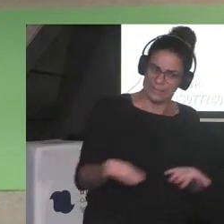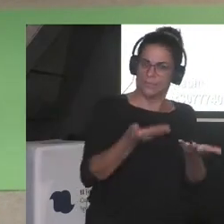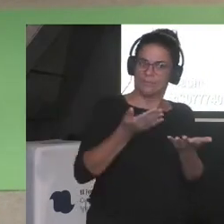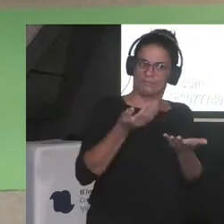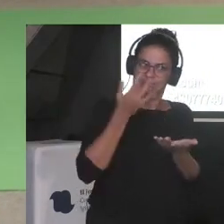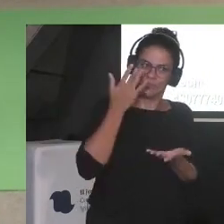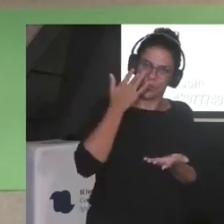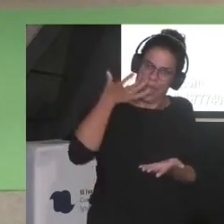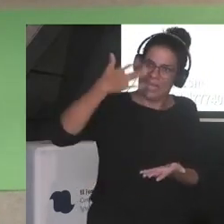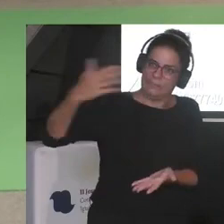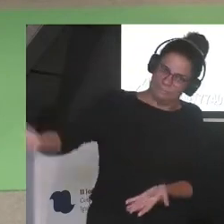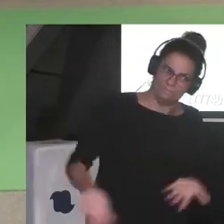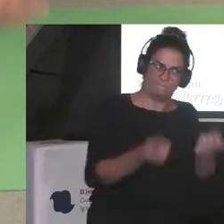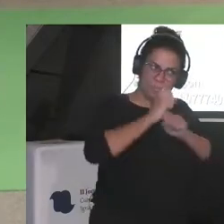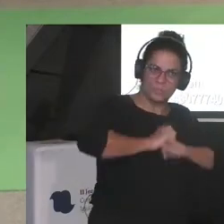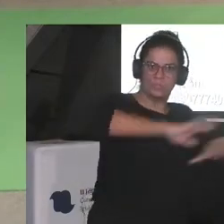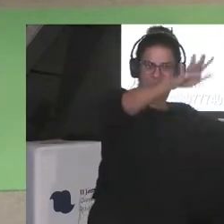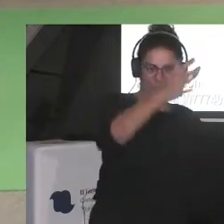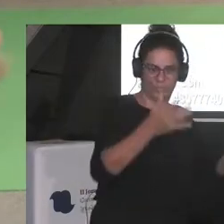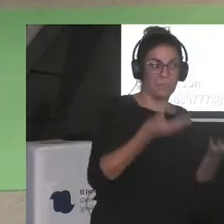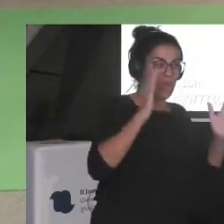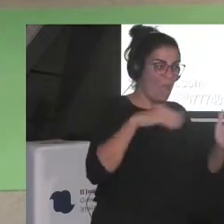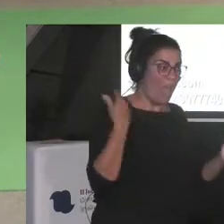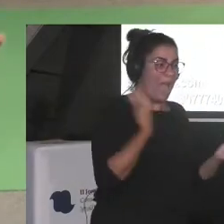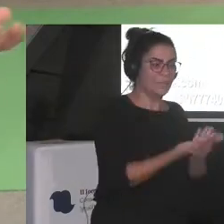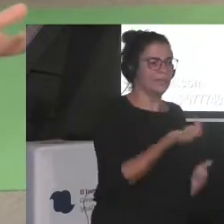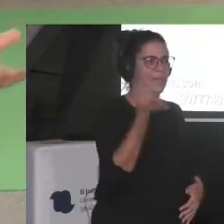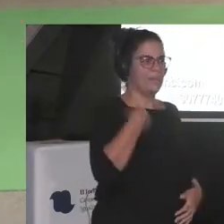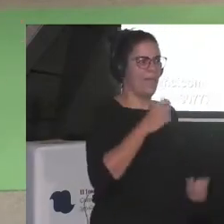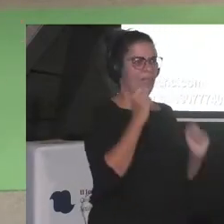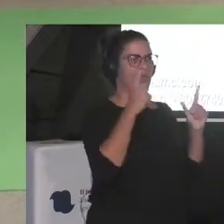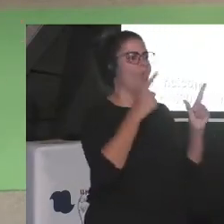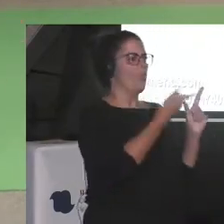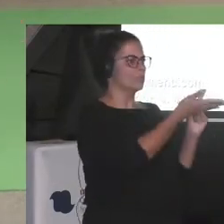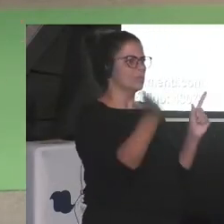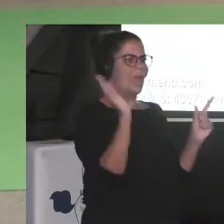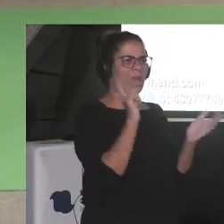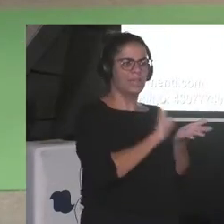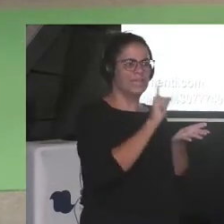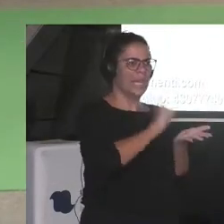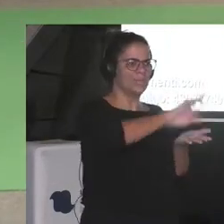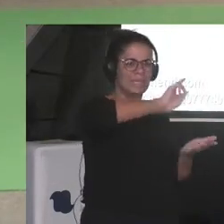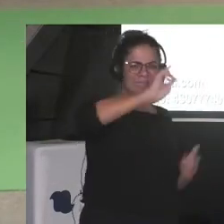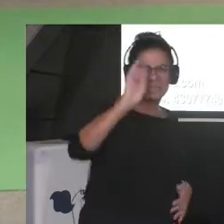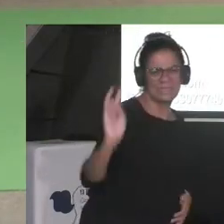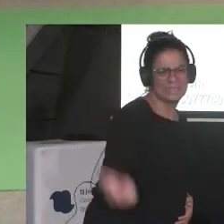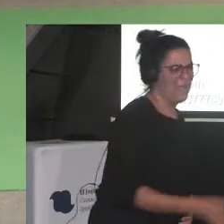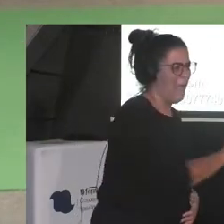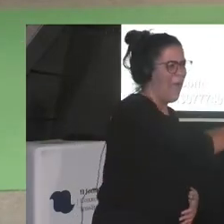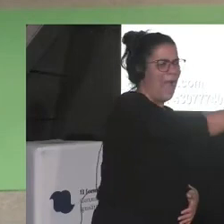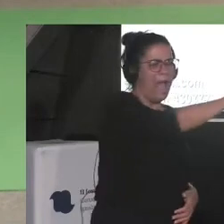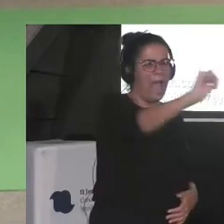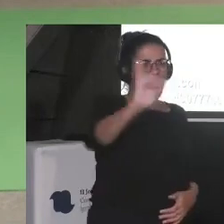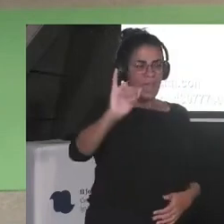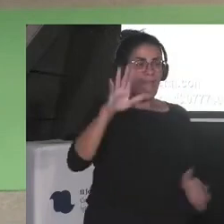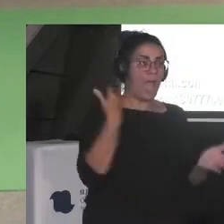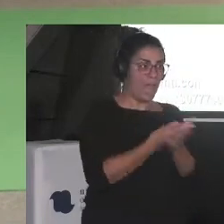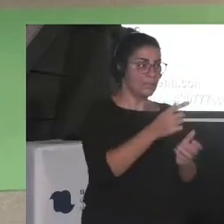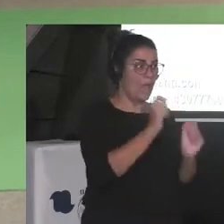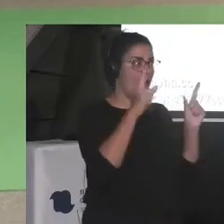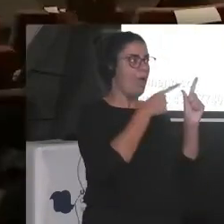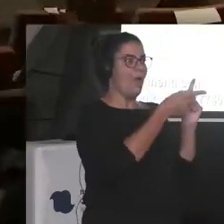pero hasta que lleguemos realmente a valorar la diversidad de literaturas que hay ¿no? en nuestros territorios todavía queda mucho